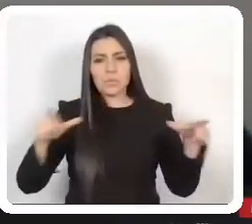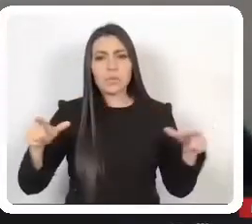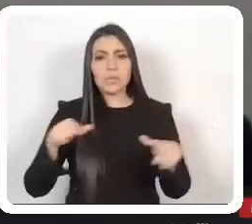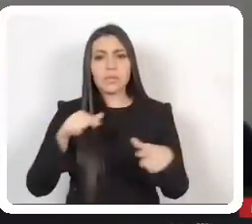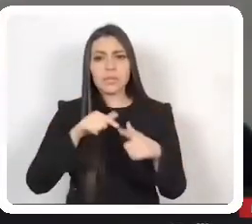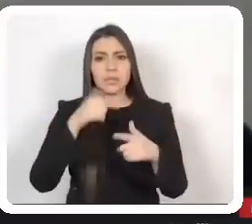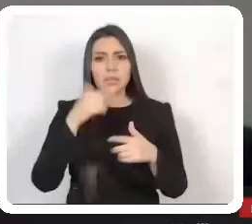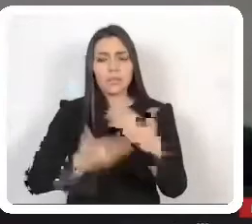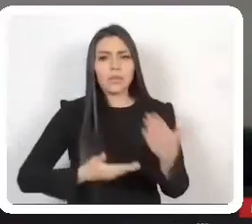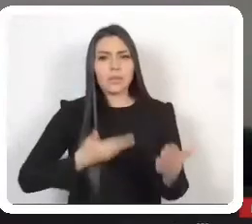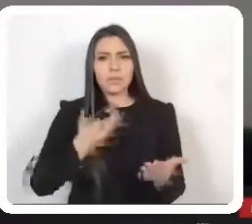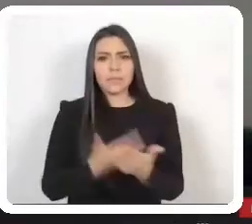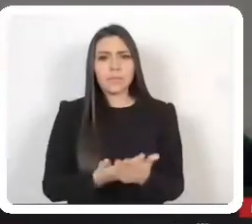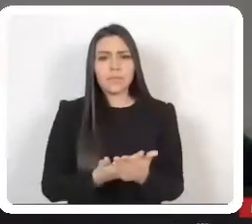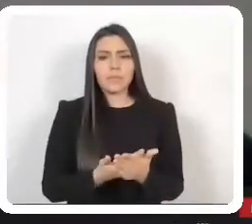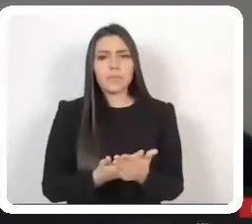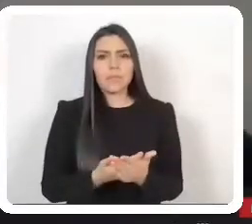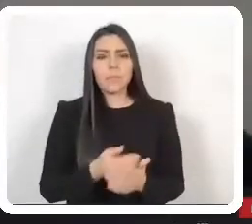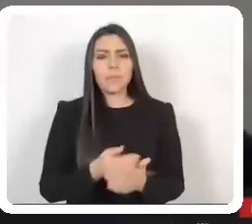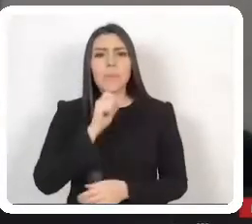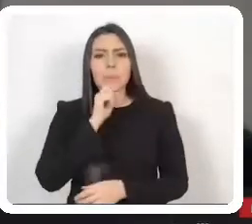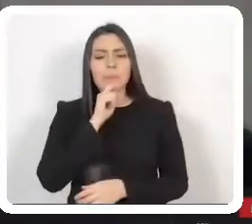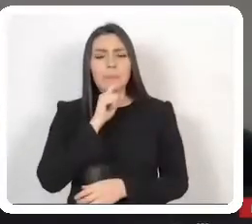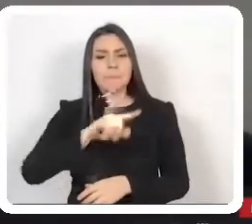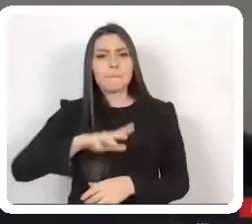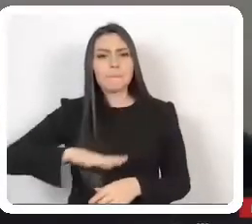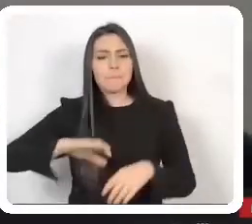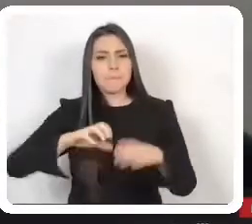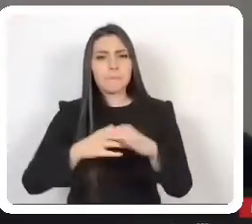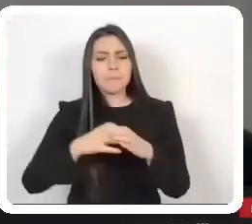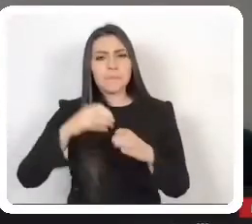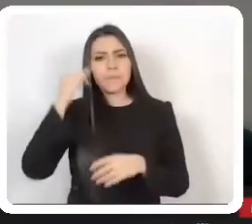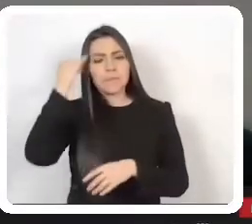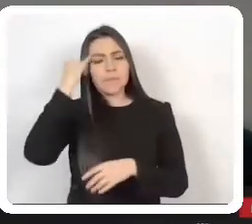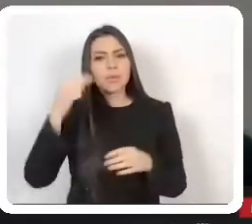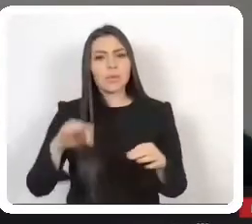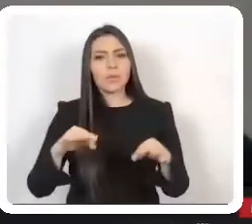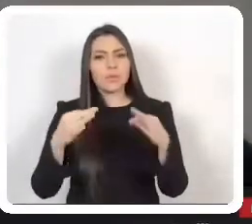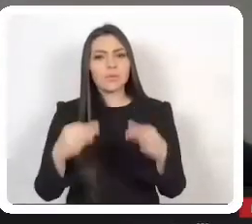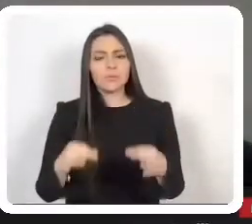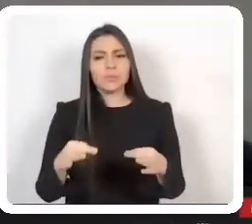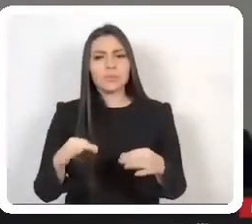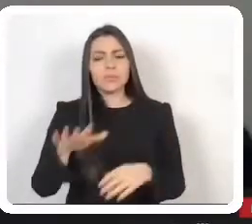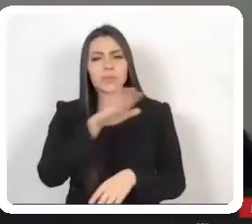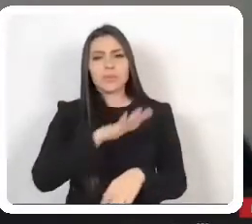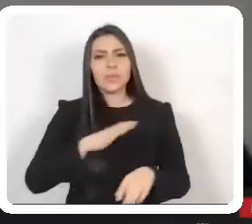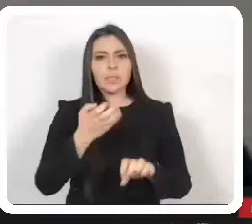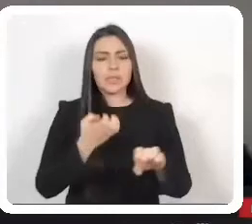suma la dignificación de los pueblos indígenas originarios de nuestro Estado.